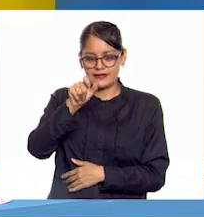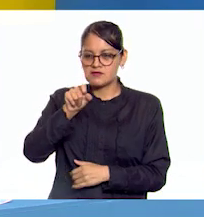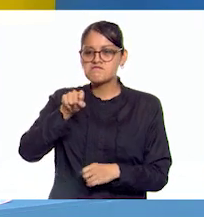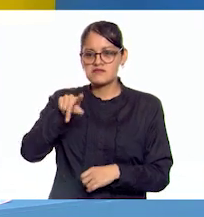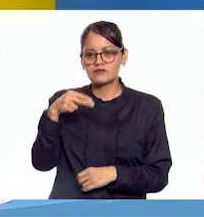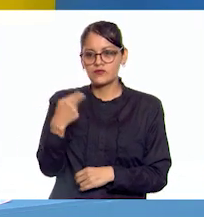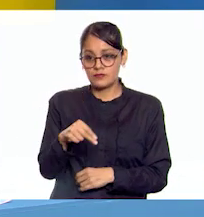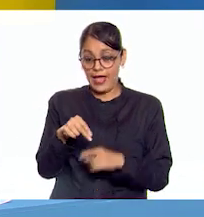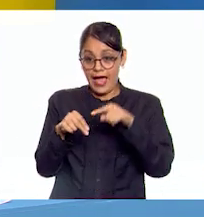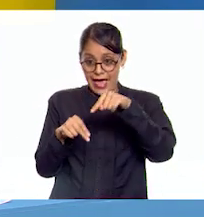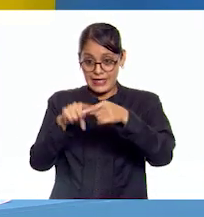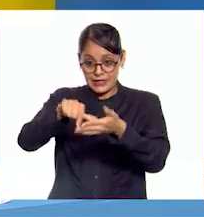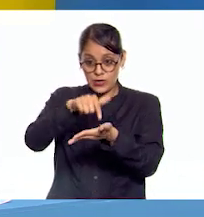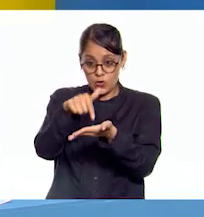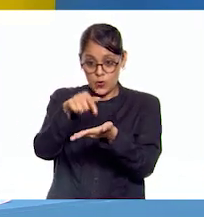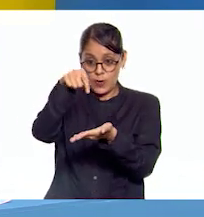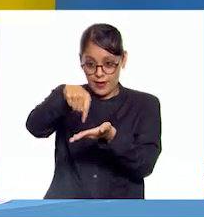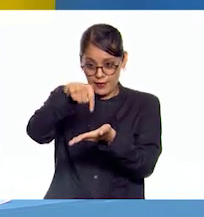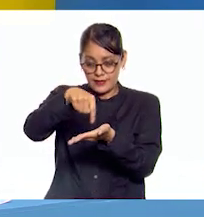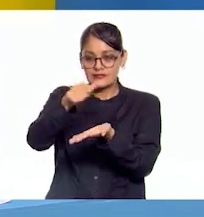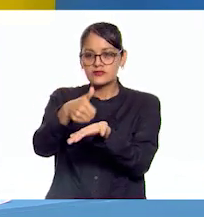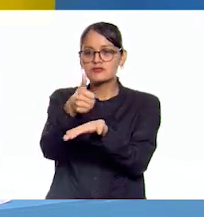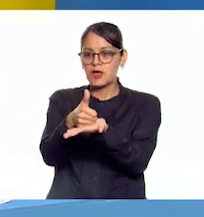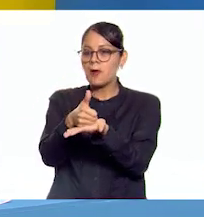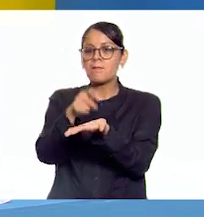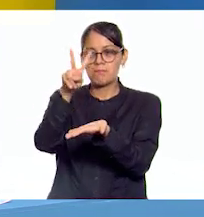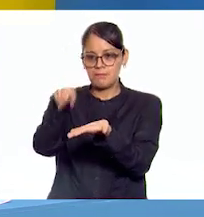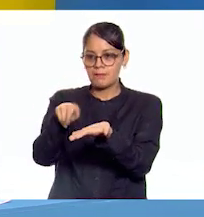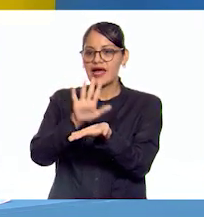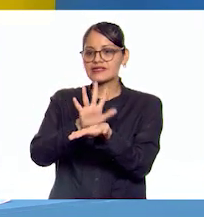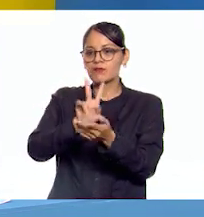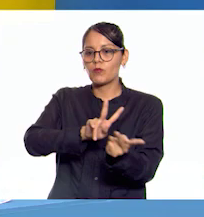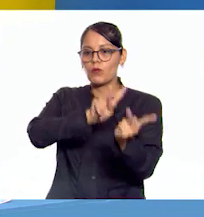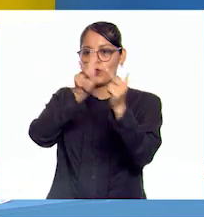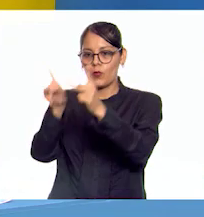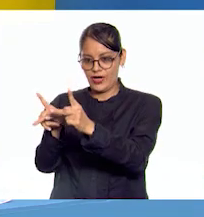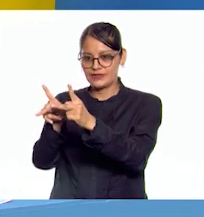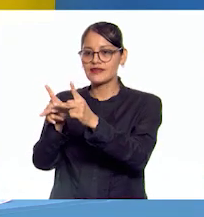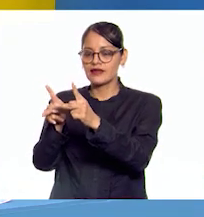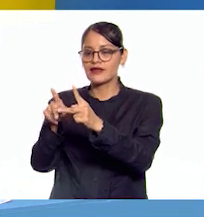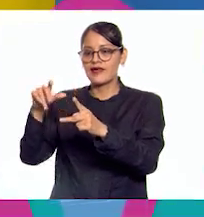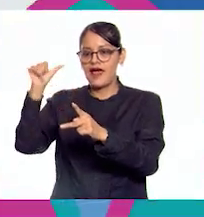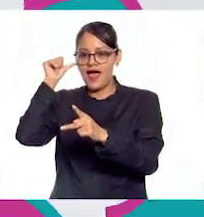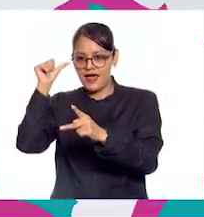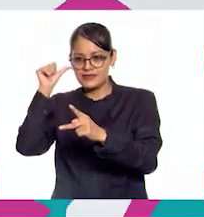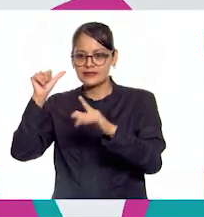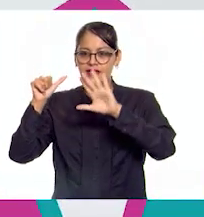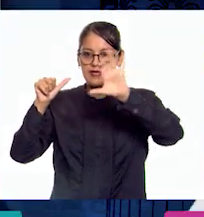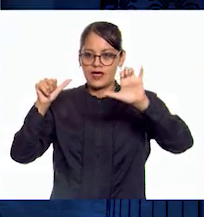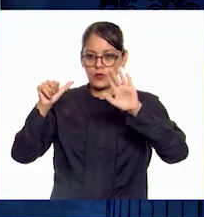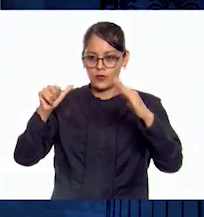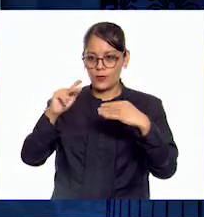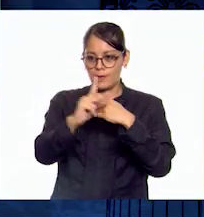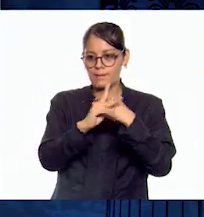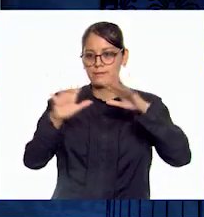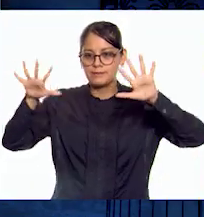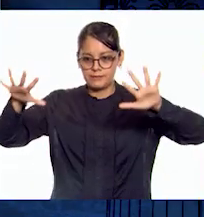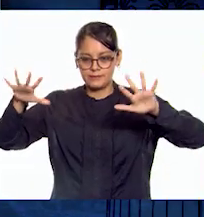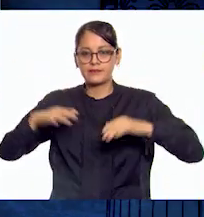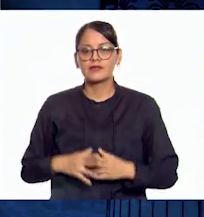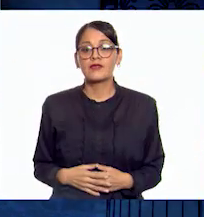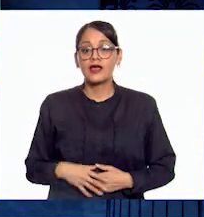por su ubicación geográfica funcionó como verdadero puente de enlace entre Asia y Europa. La ciudad de